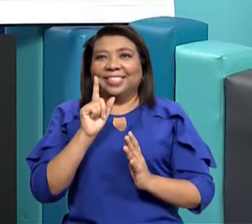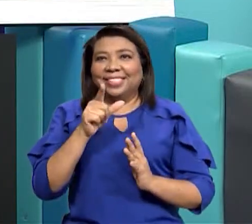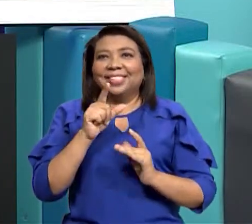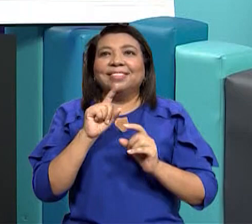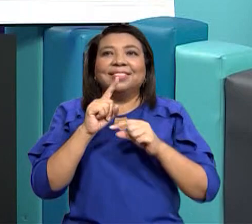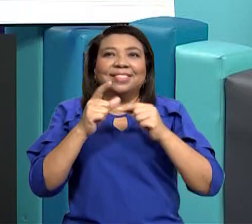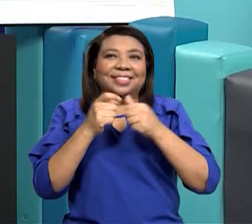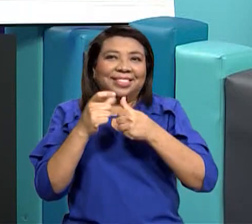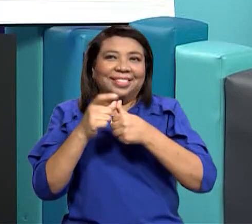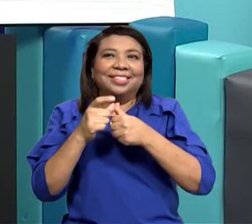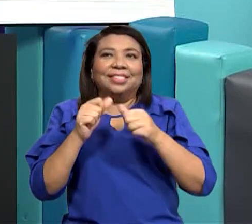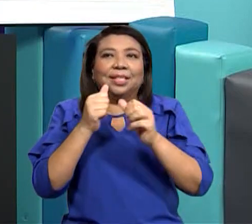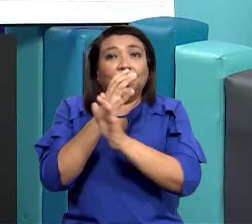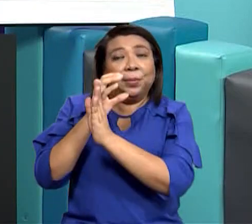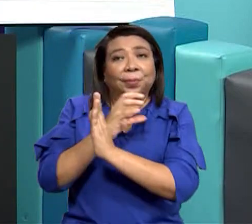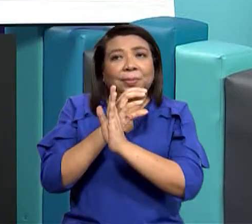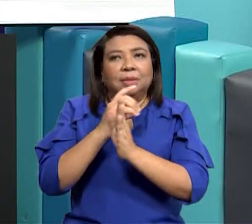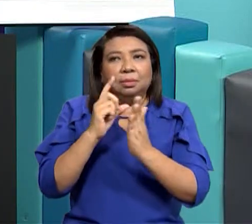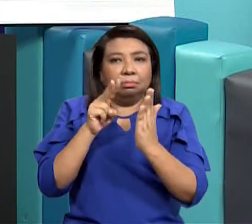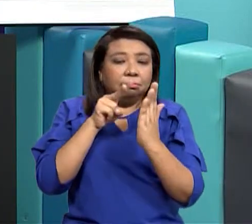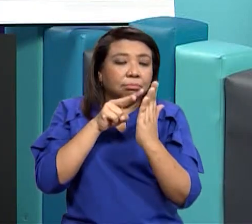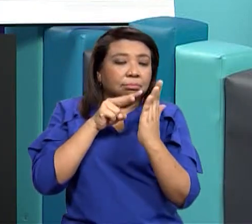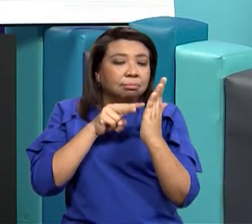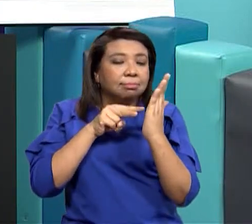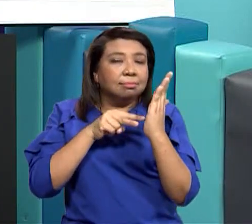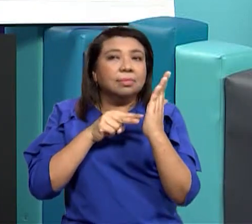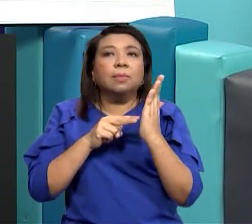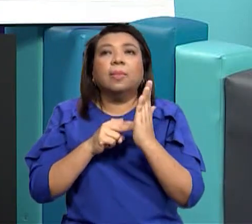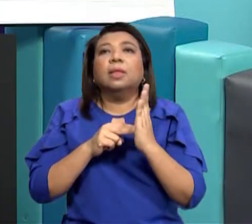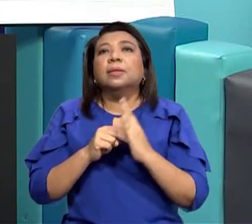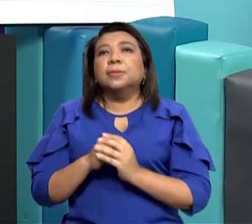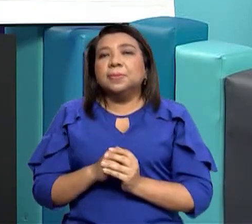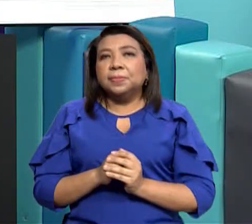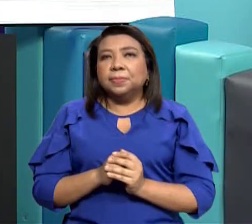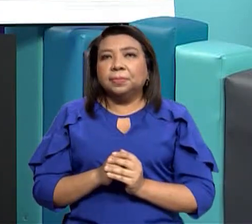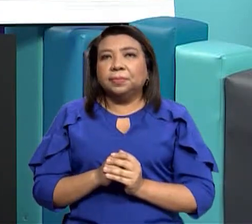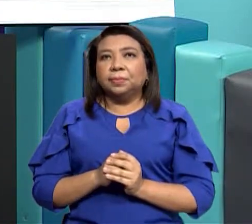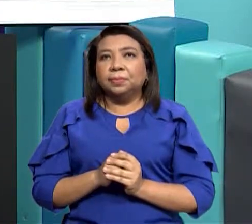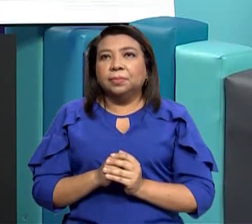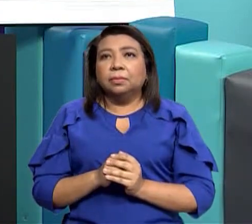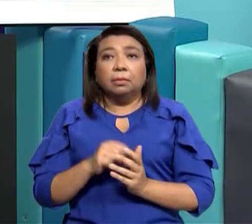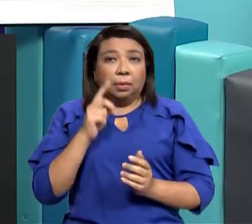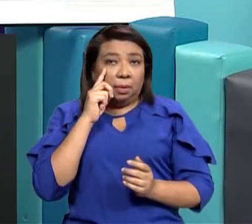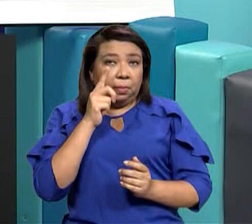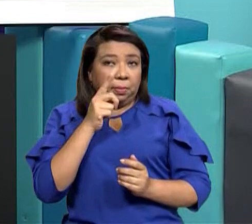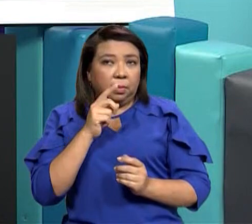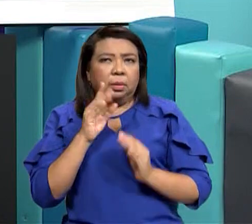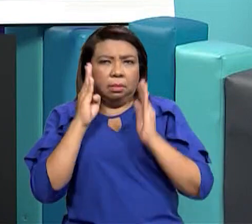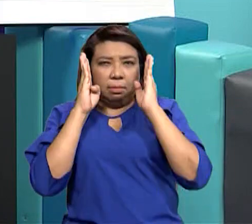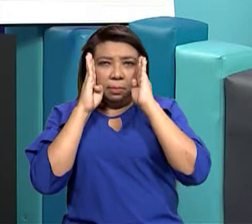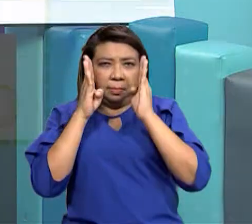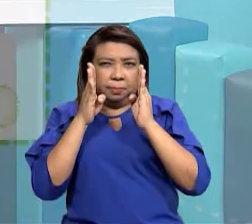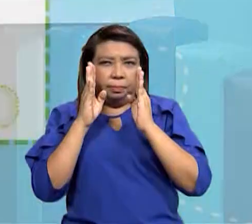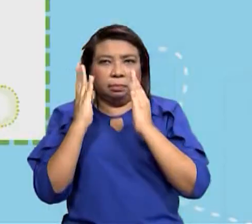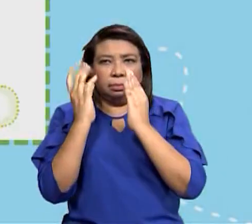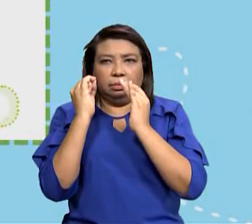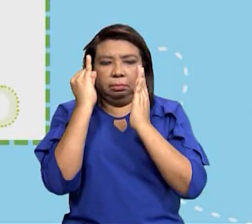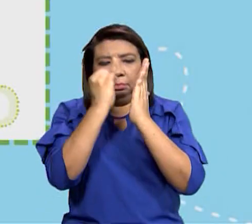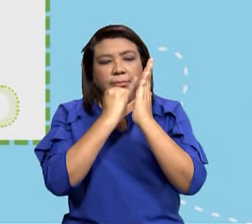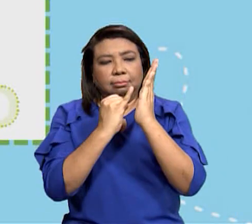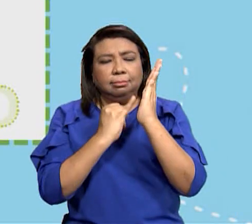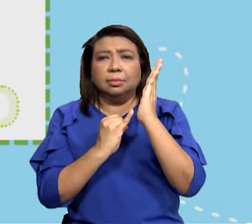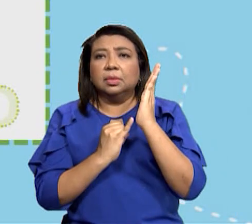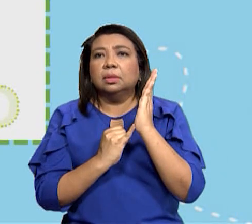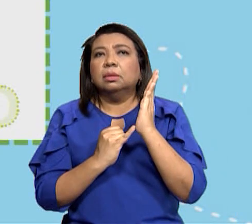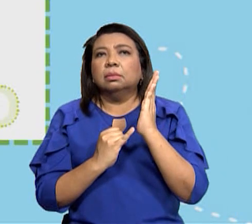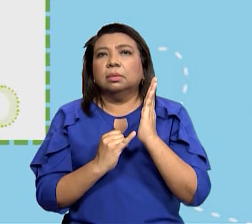contestar y tener los puntos asignados vamos a observar la imagen aquí es muy importante